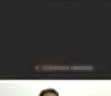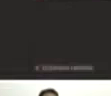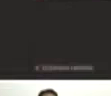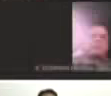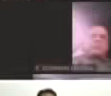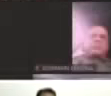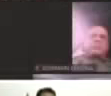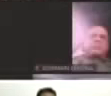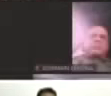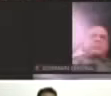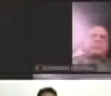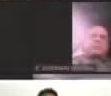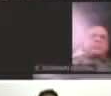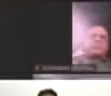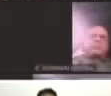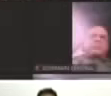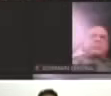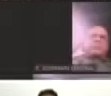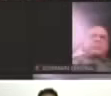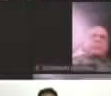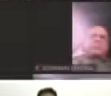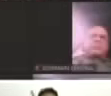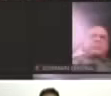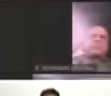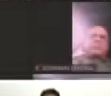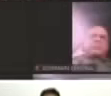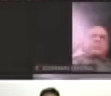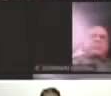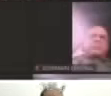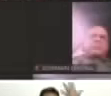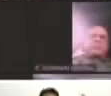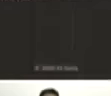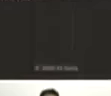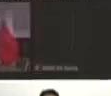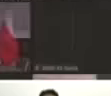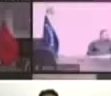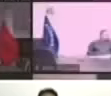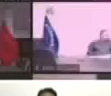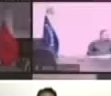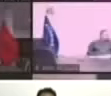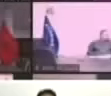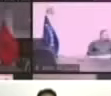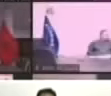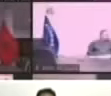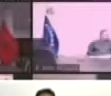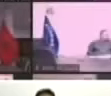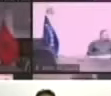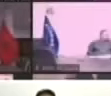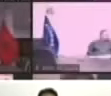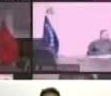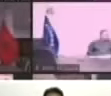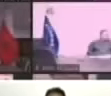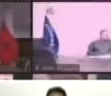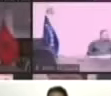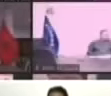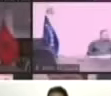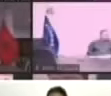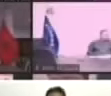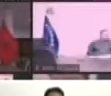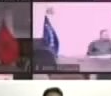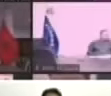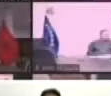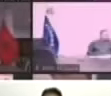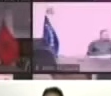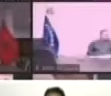La pandemia nada se paró. Seguimos trabajando en videoconferencias. Ahí están los gobernadores, gobernadoras, alcaldes, alcaldesas.